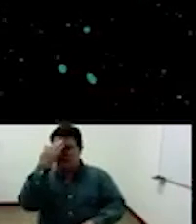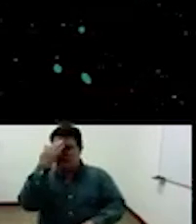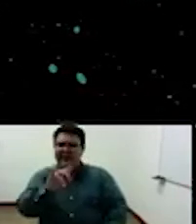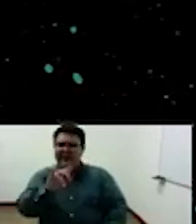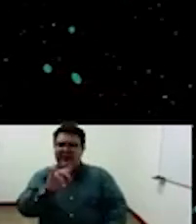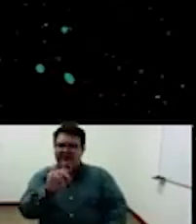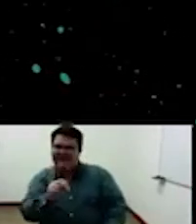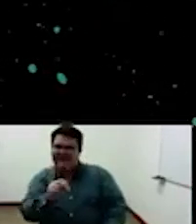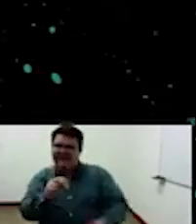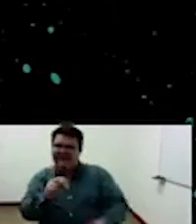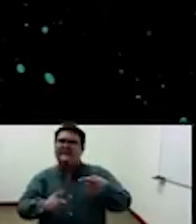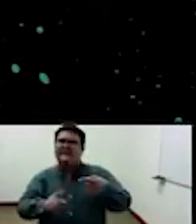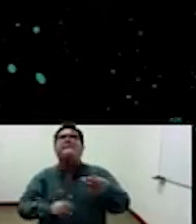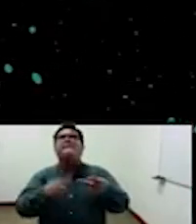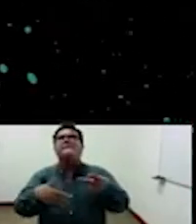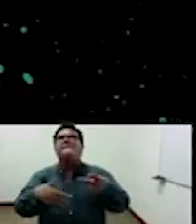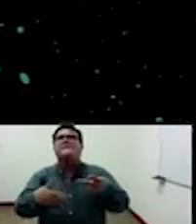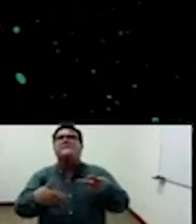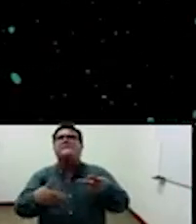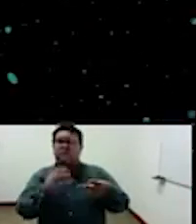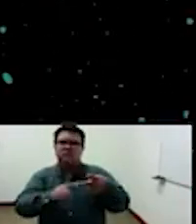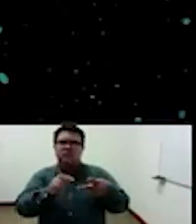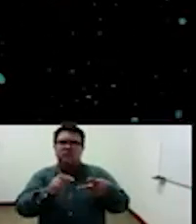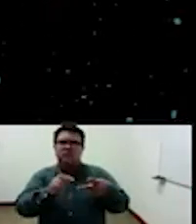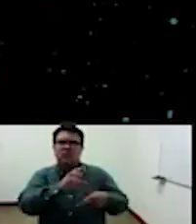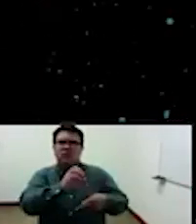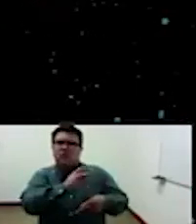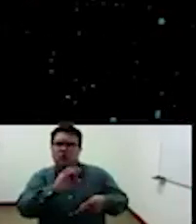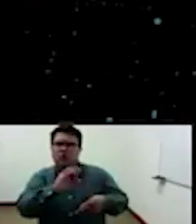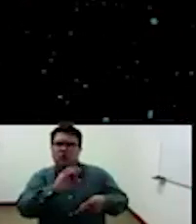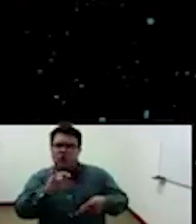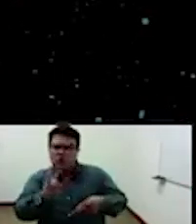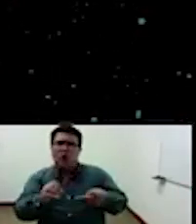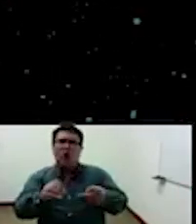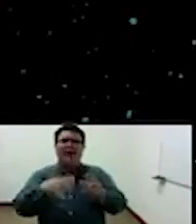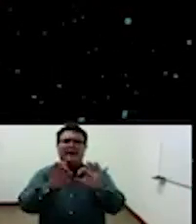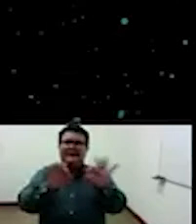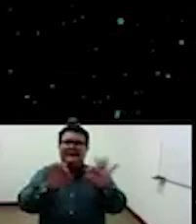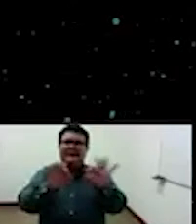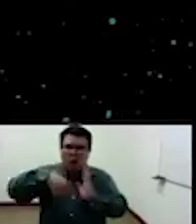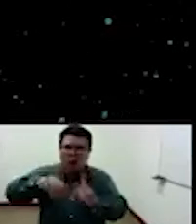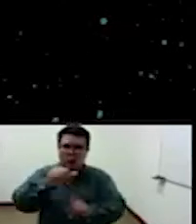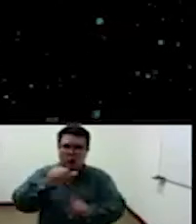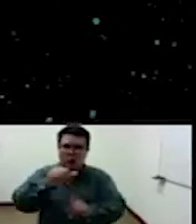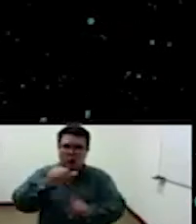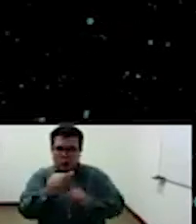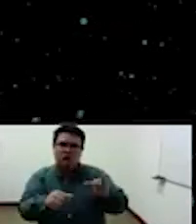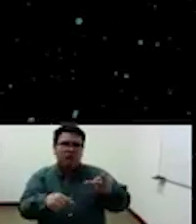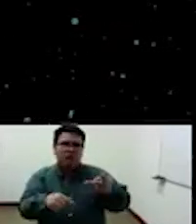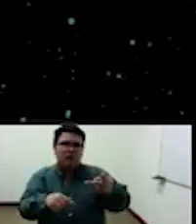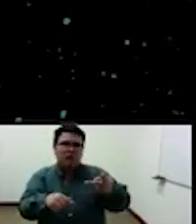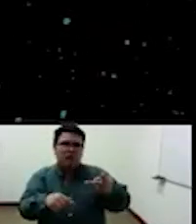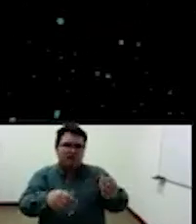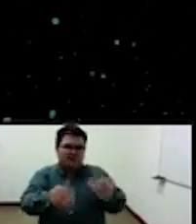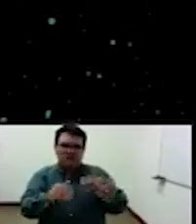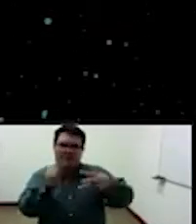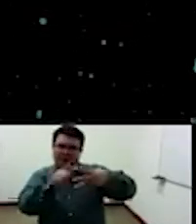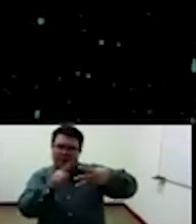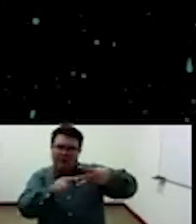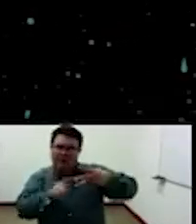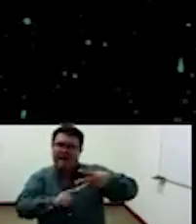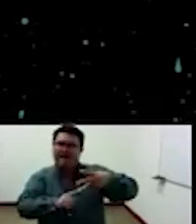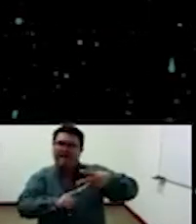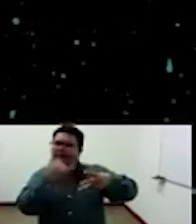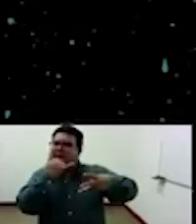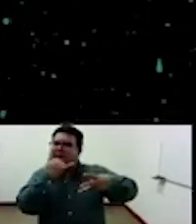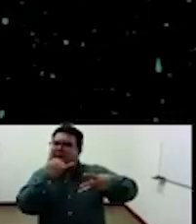ruso con el contrato social y esto lo que permitió fue que se creó o lo que